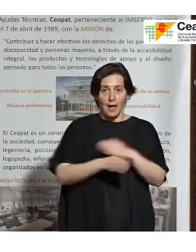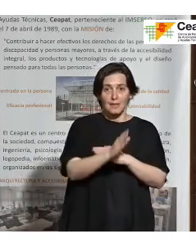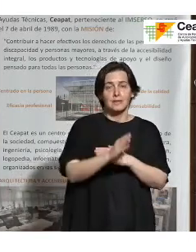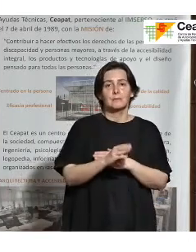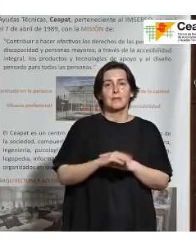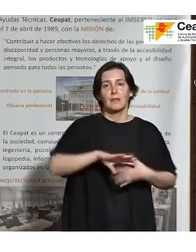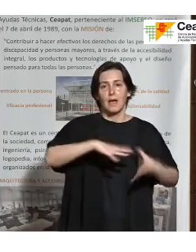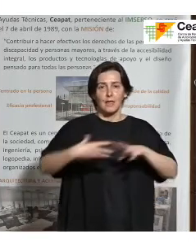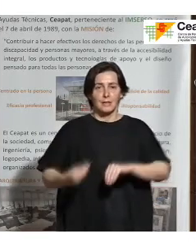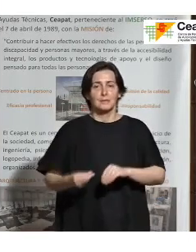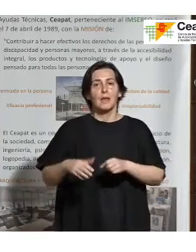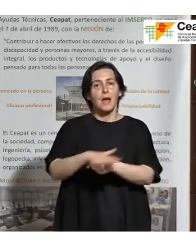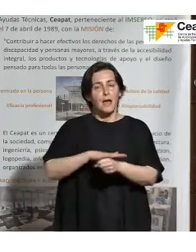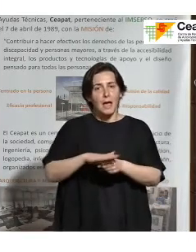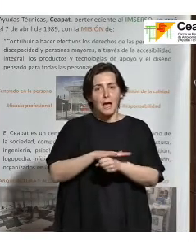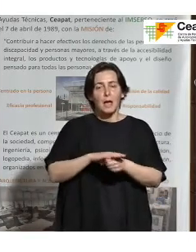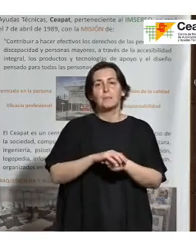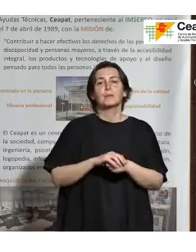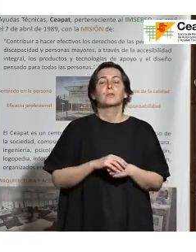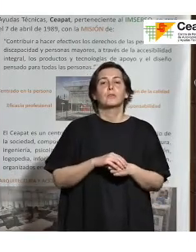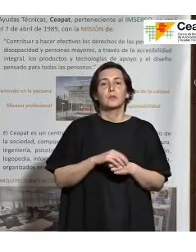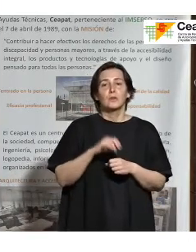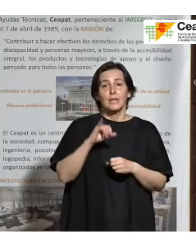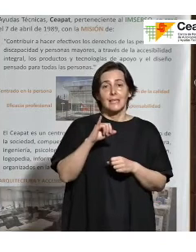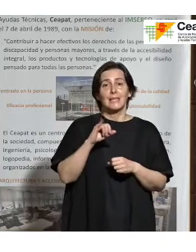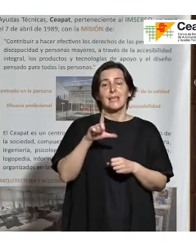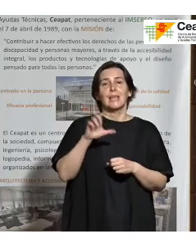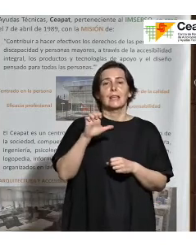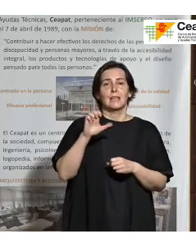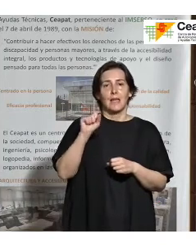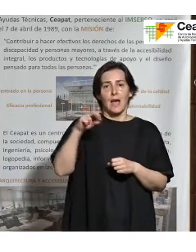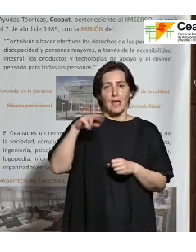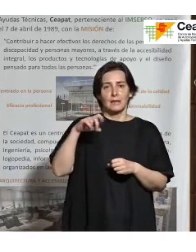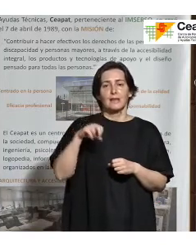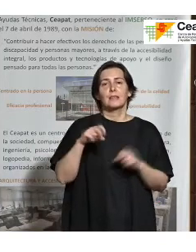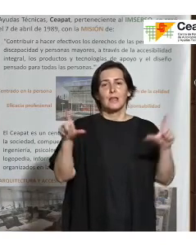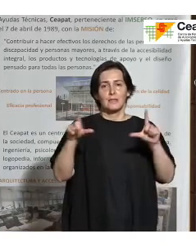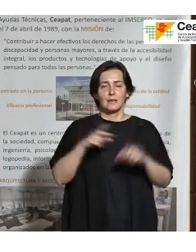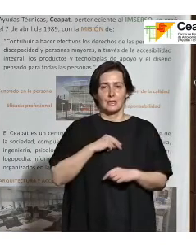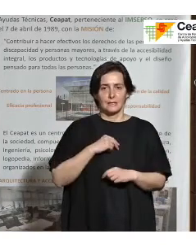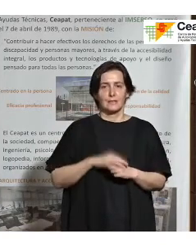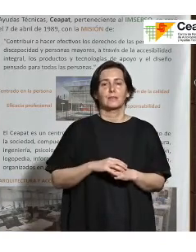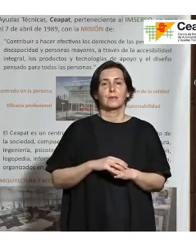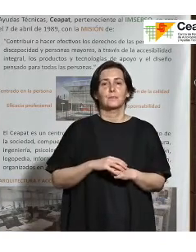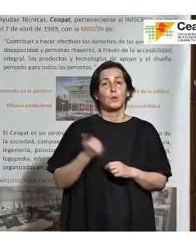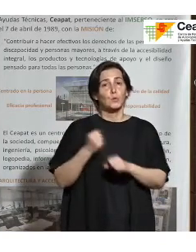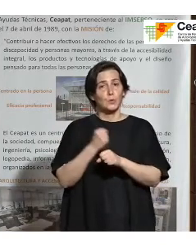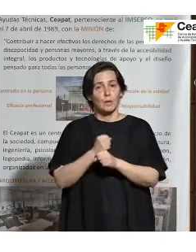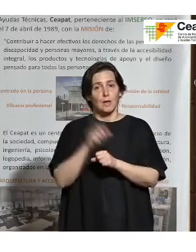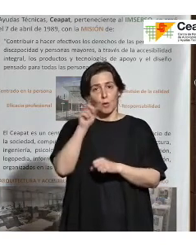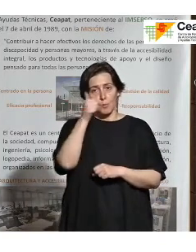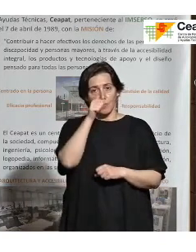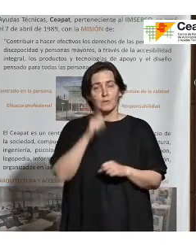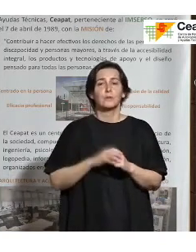adaptabilidad en los ámbitos del e-learning y la teleasistencia, entre otros. Su actividad como profesor tiene que ver con las